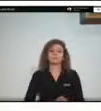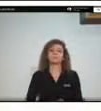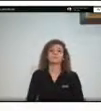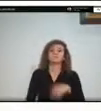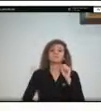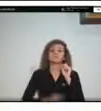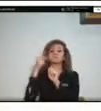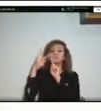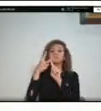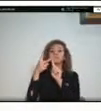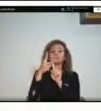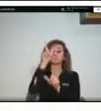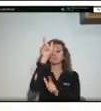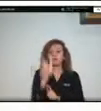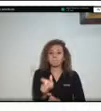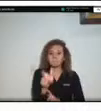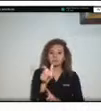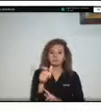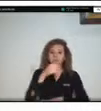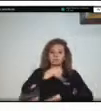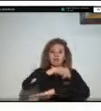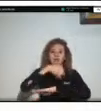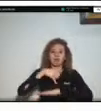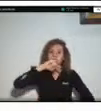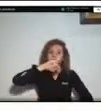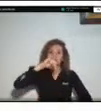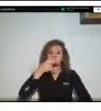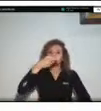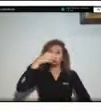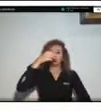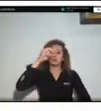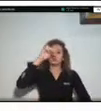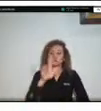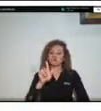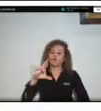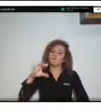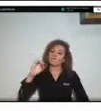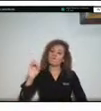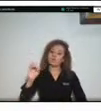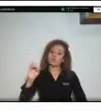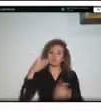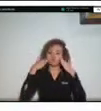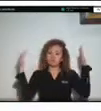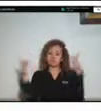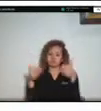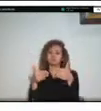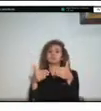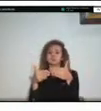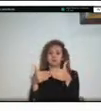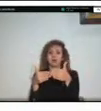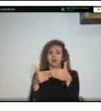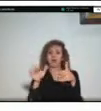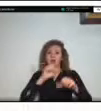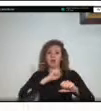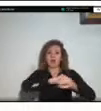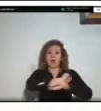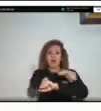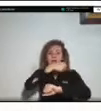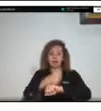supuesto especialista en gestión de proyectos con énfasis en alta gerencia y actualmente cursa la maestría en gestión urbana